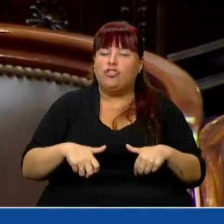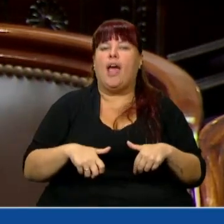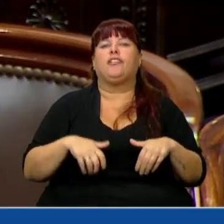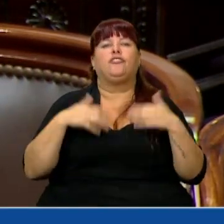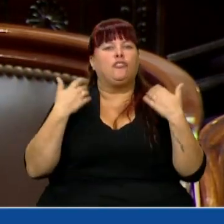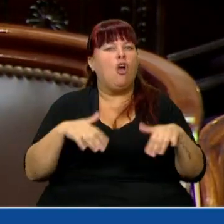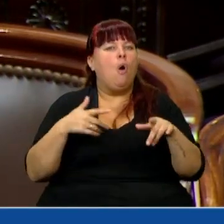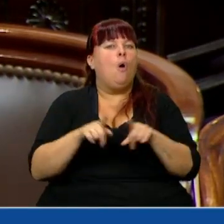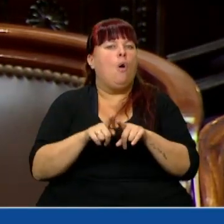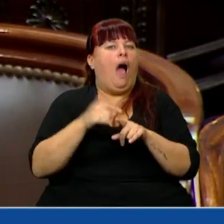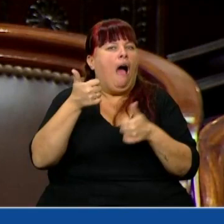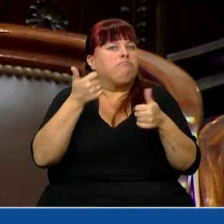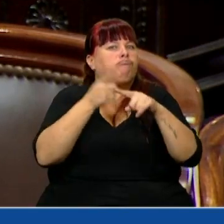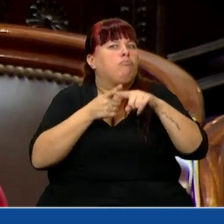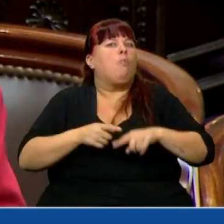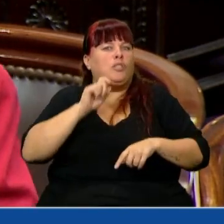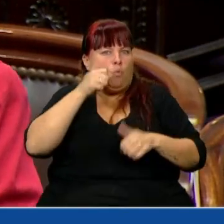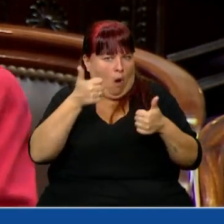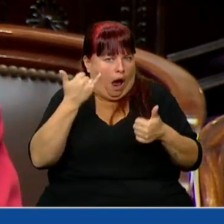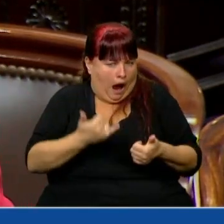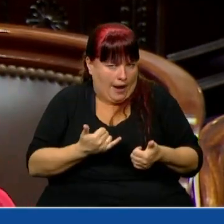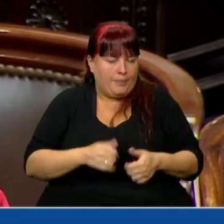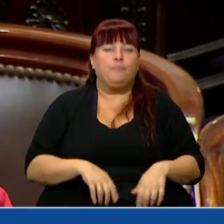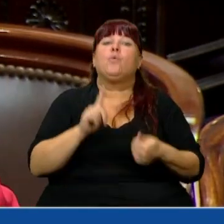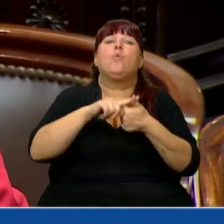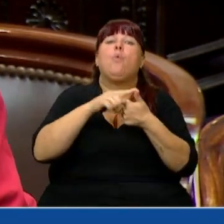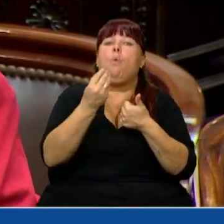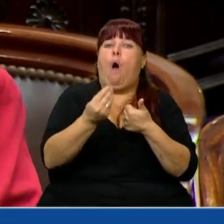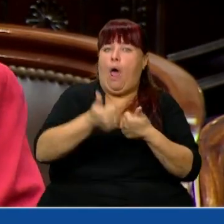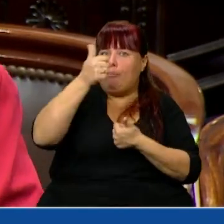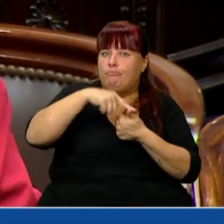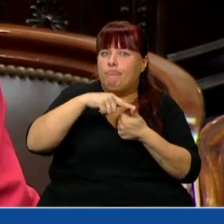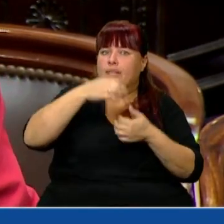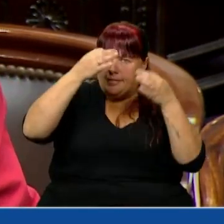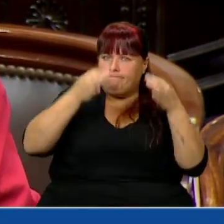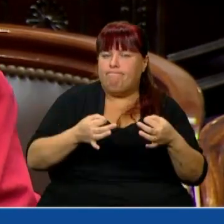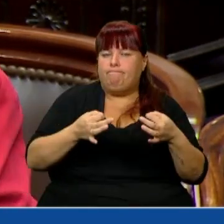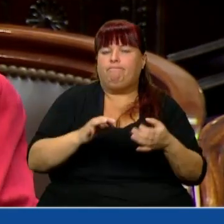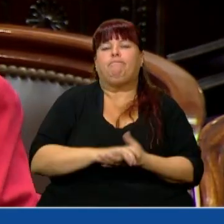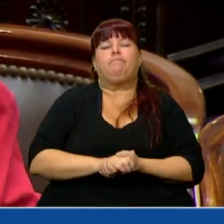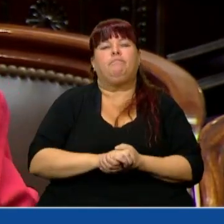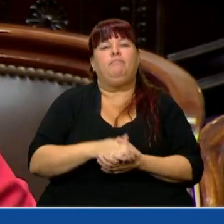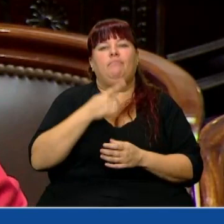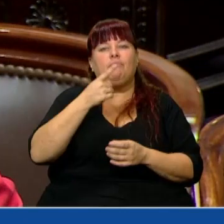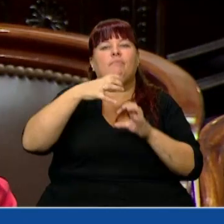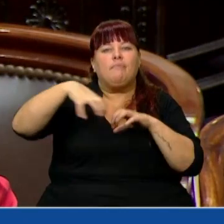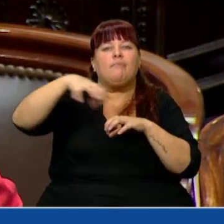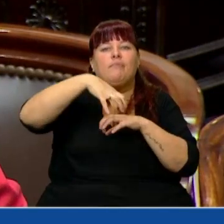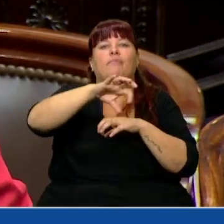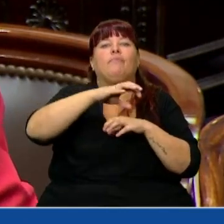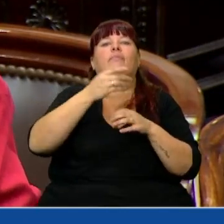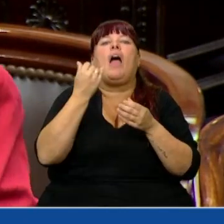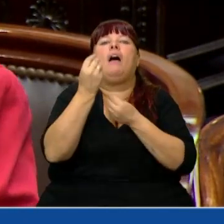muchísimas virtudes. Una de ellas es que efectivamente considera las áreas de